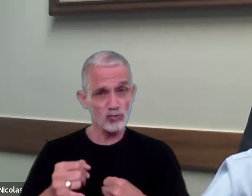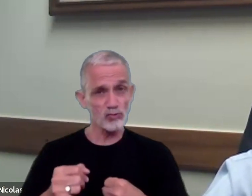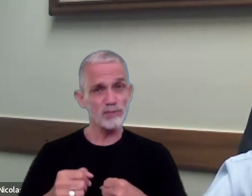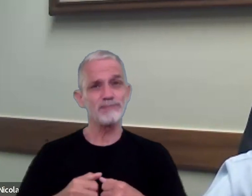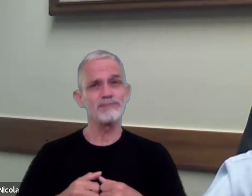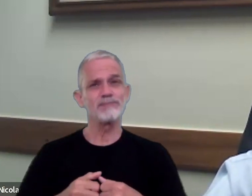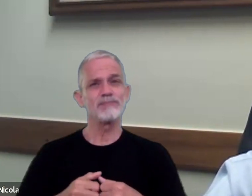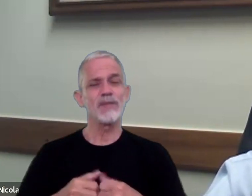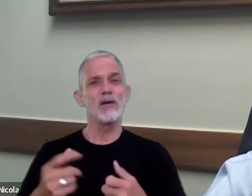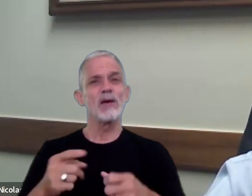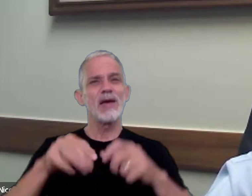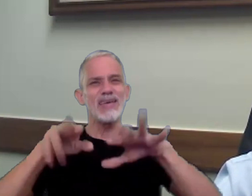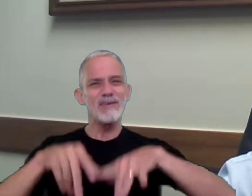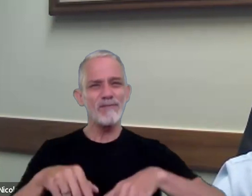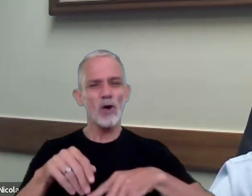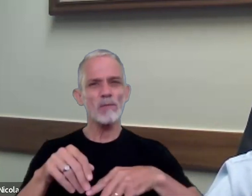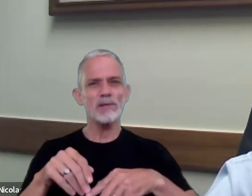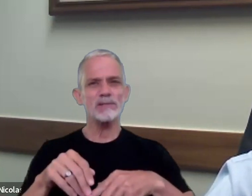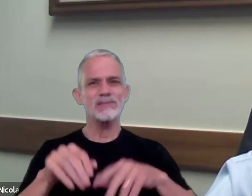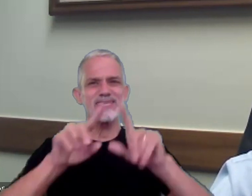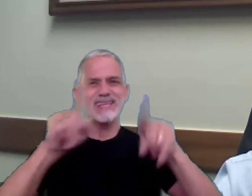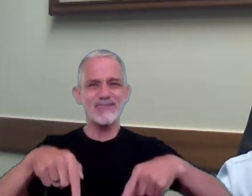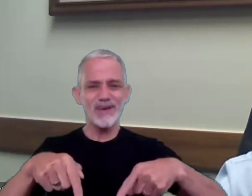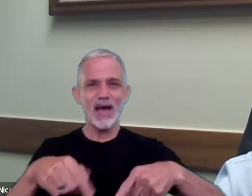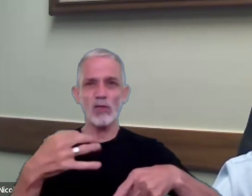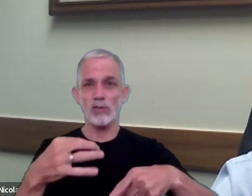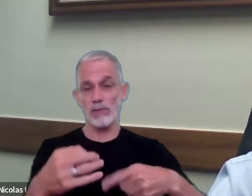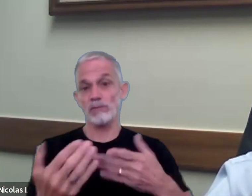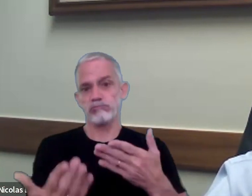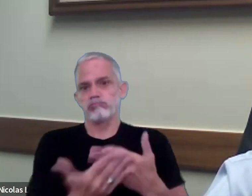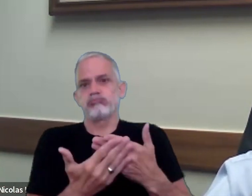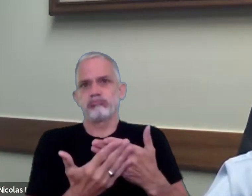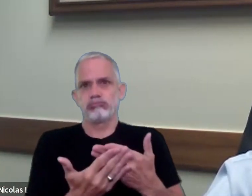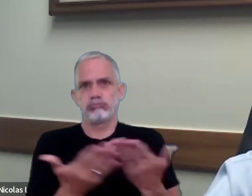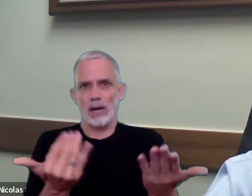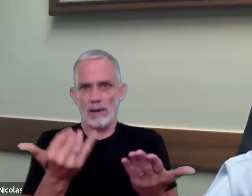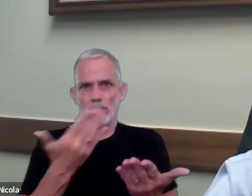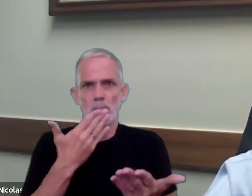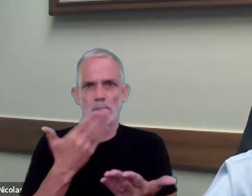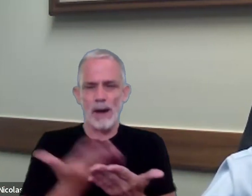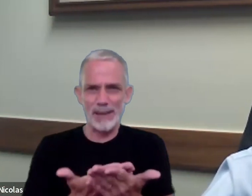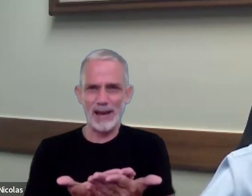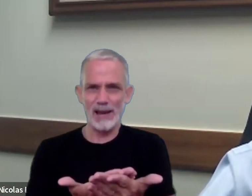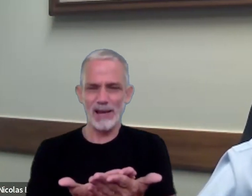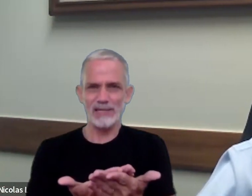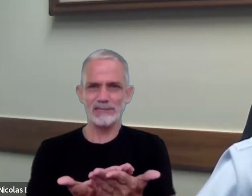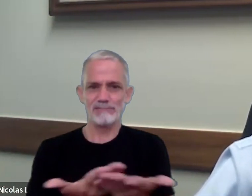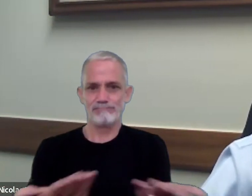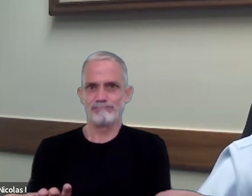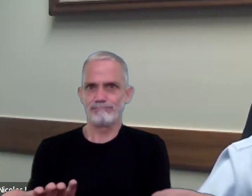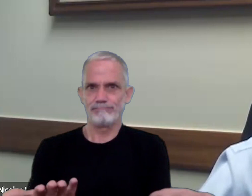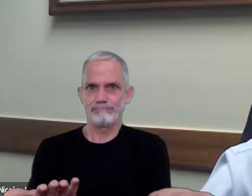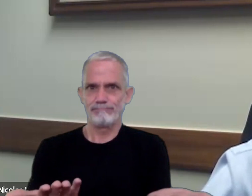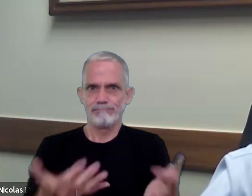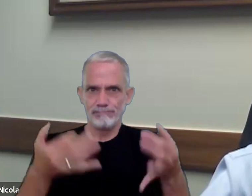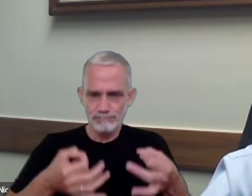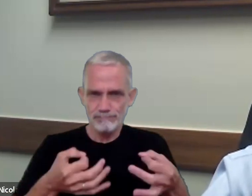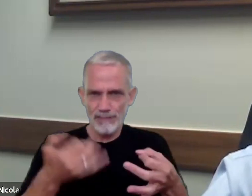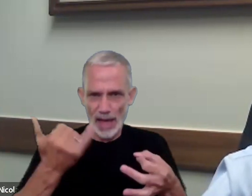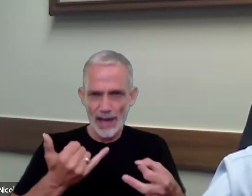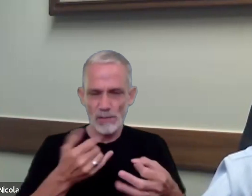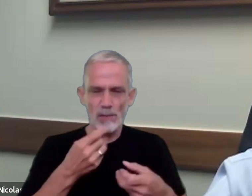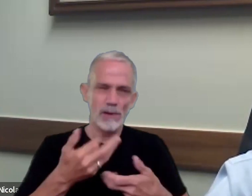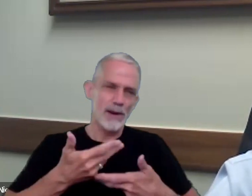los informes las certificaciones tienen que basarse sobre un sustento documental concreto no